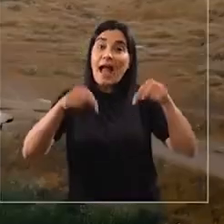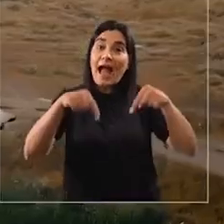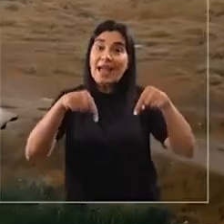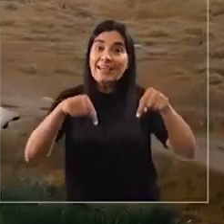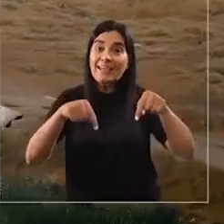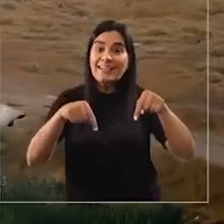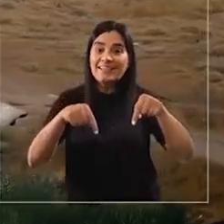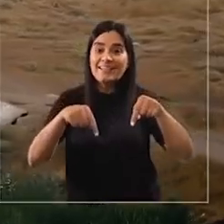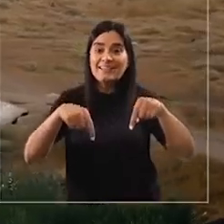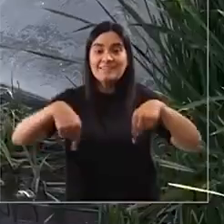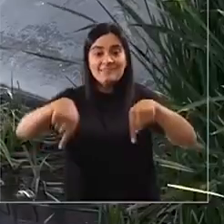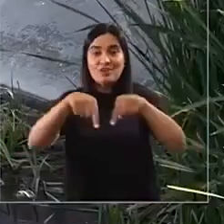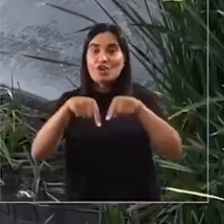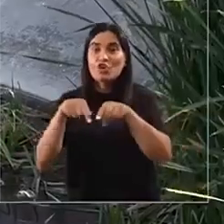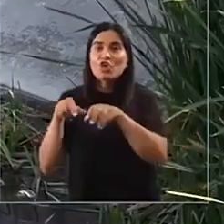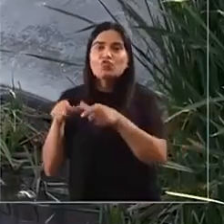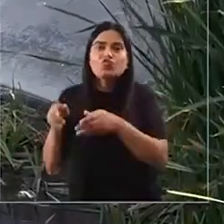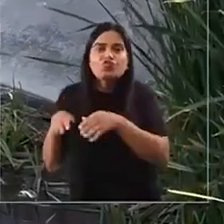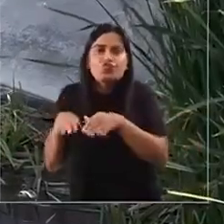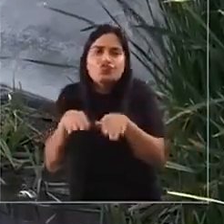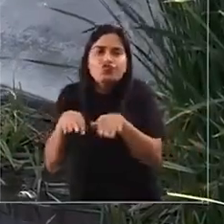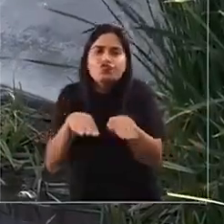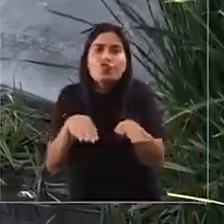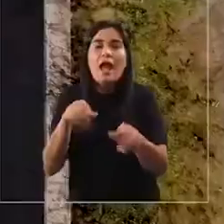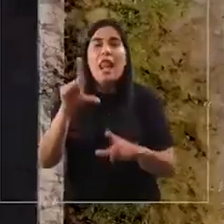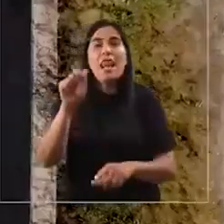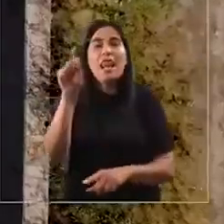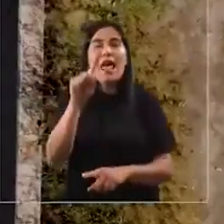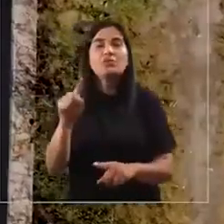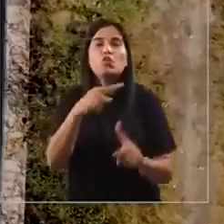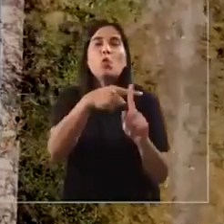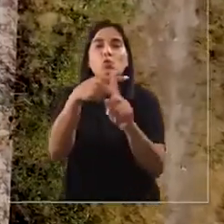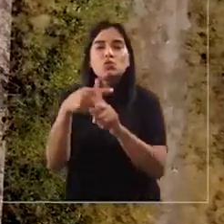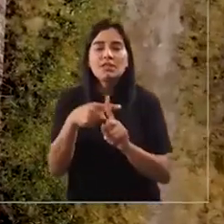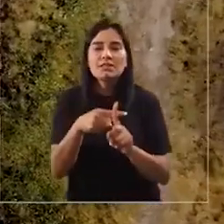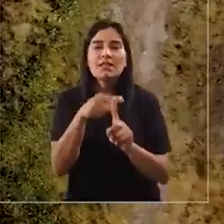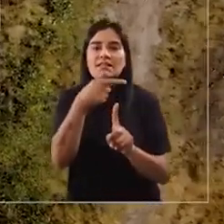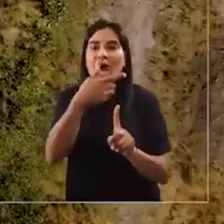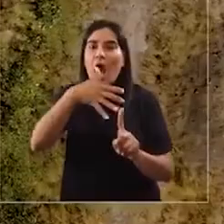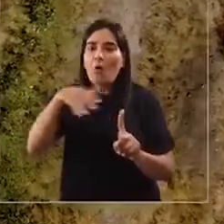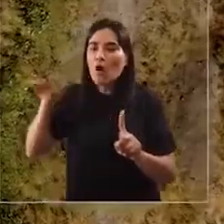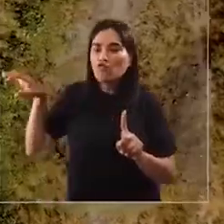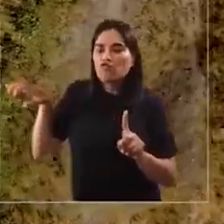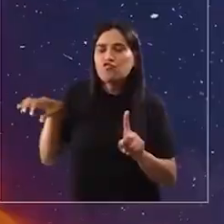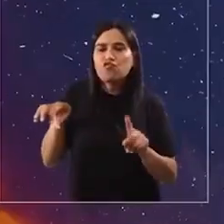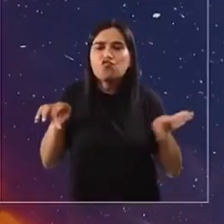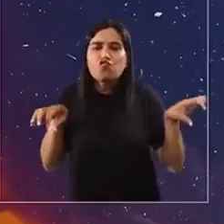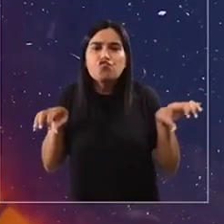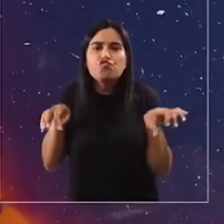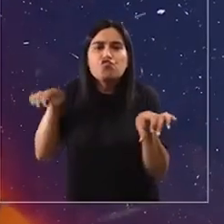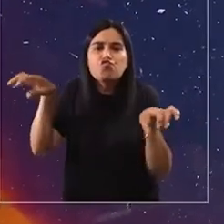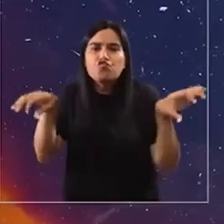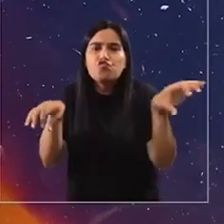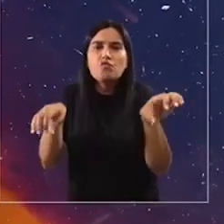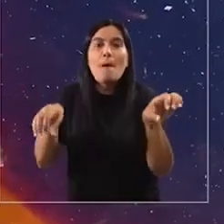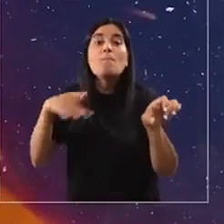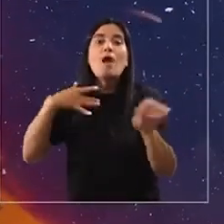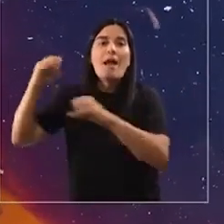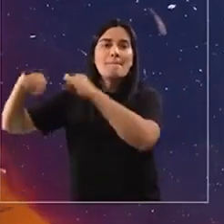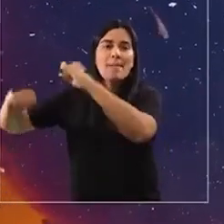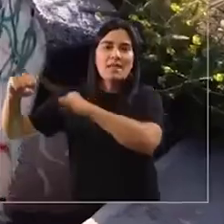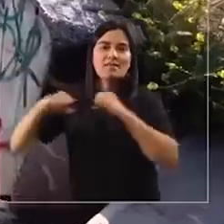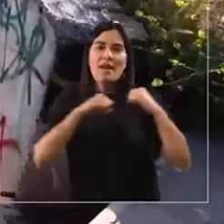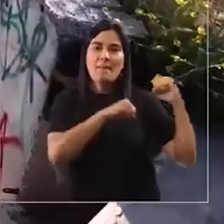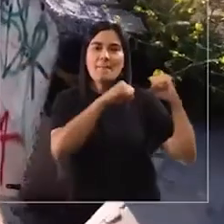Tenemos aquí el estero Las Cruces, que principalmente se alimenta de aguas riles del sector industrial de la